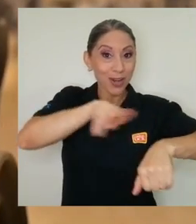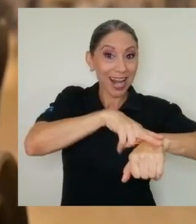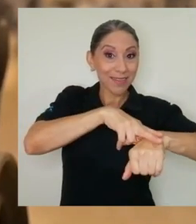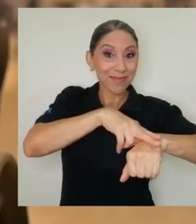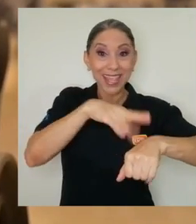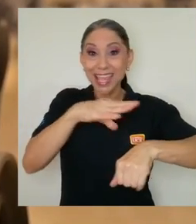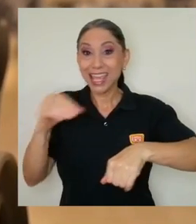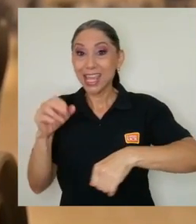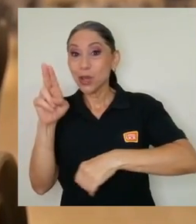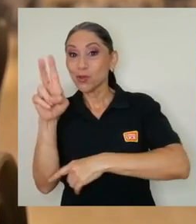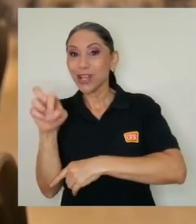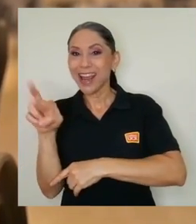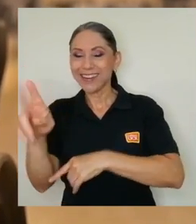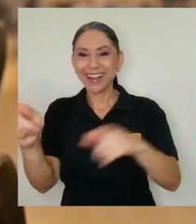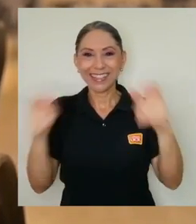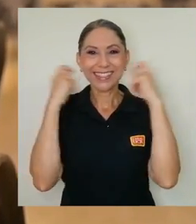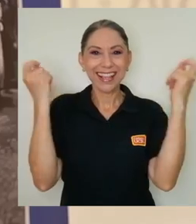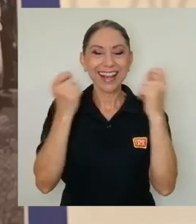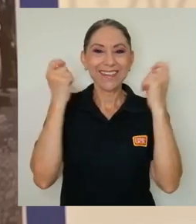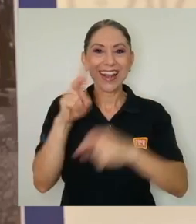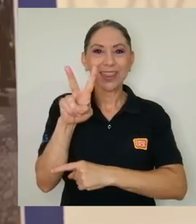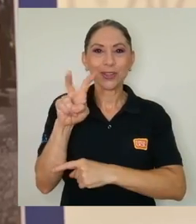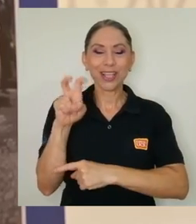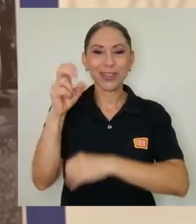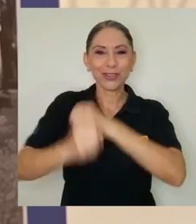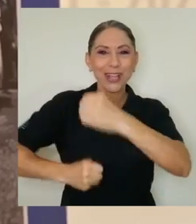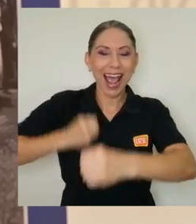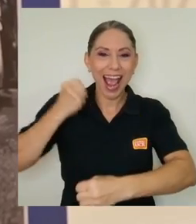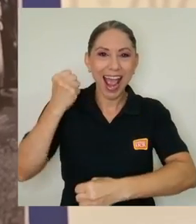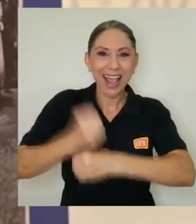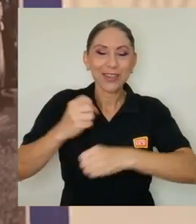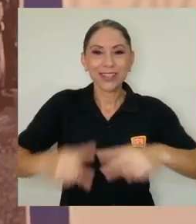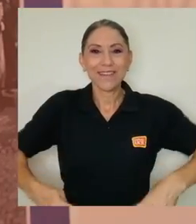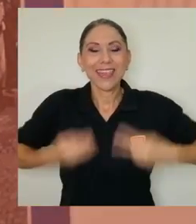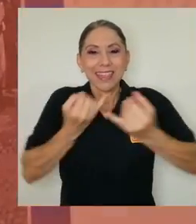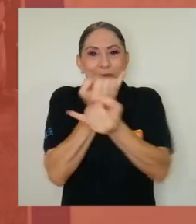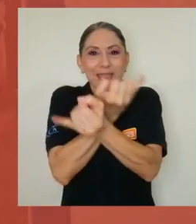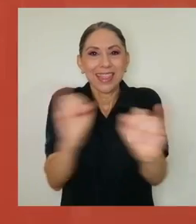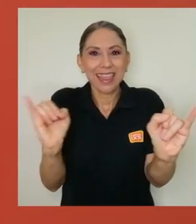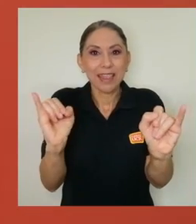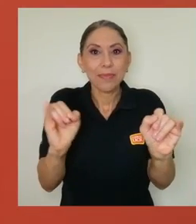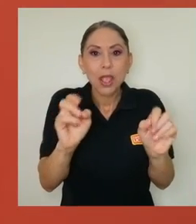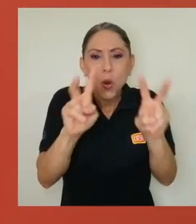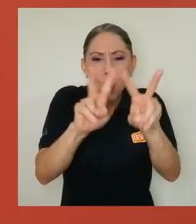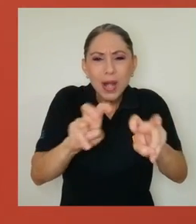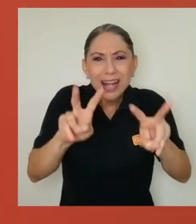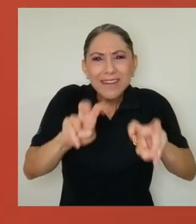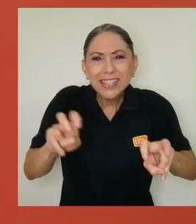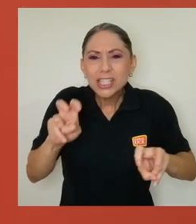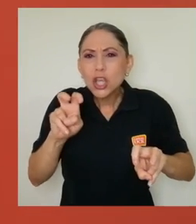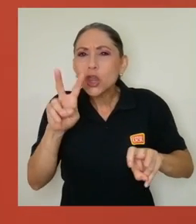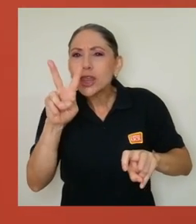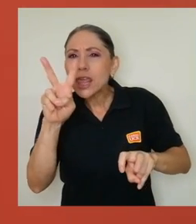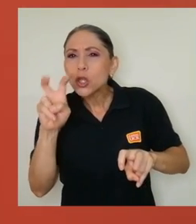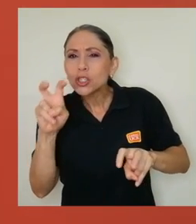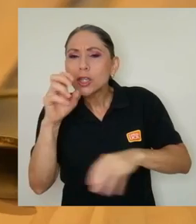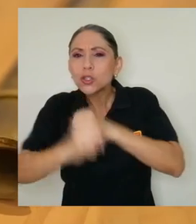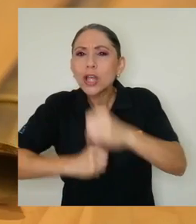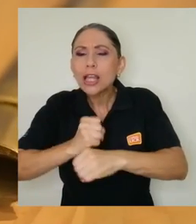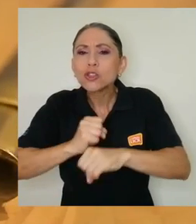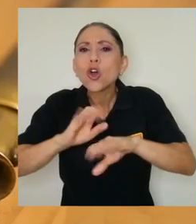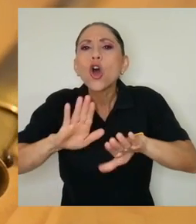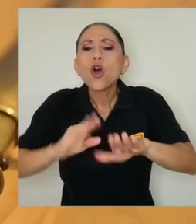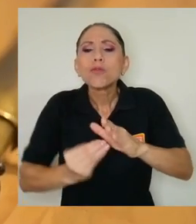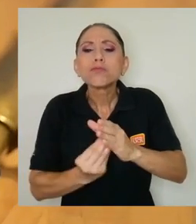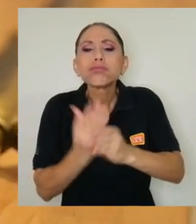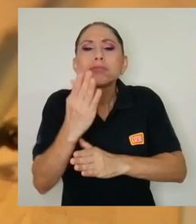ucr celebran 200 años de vida independiente se trata de una revisión de dos siglos sobre la formación del